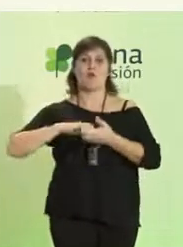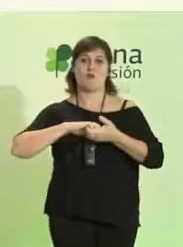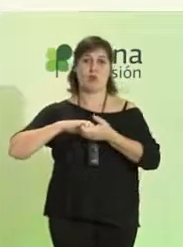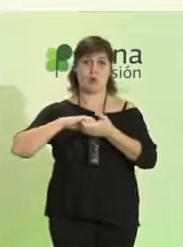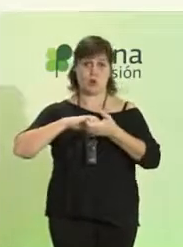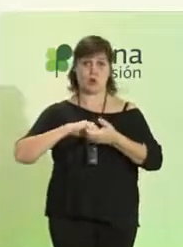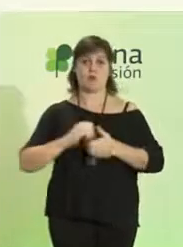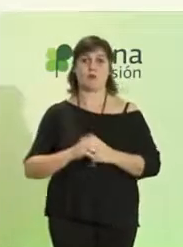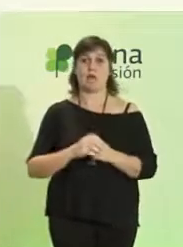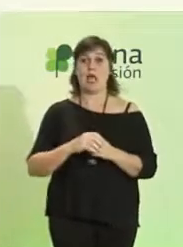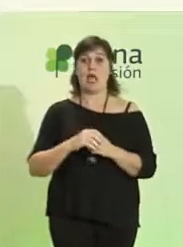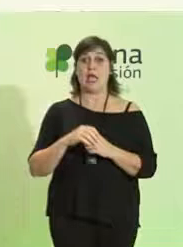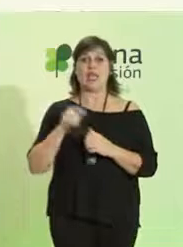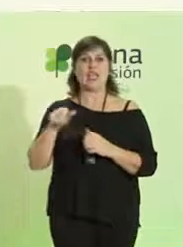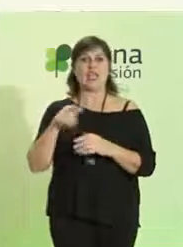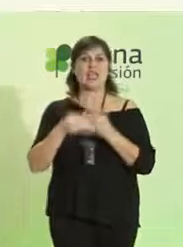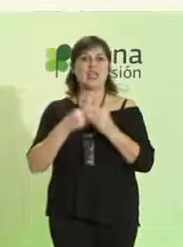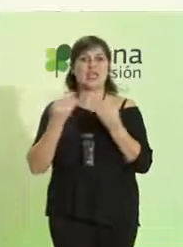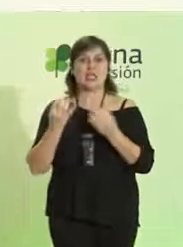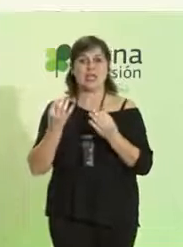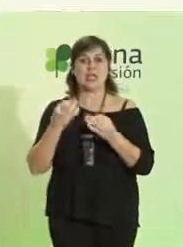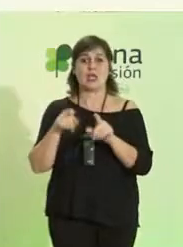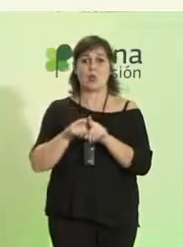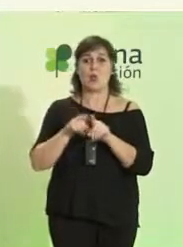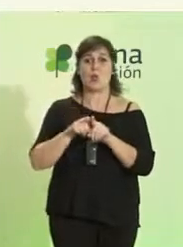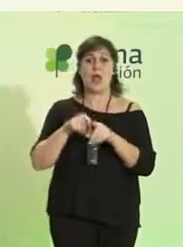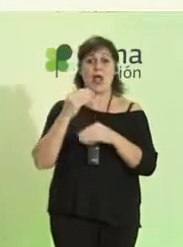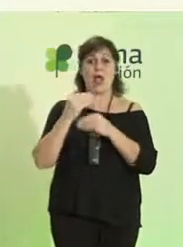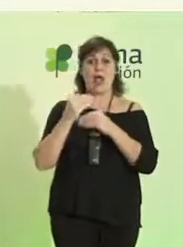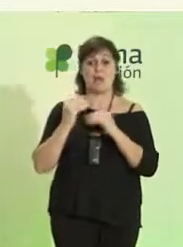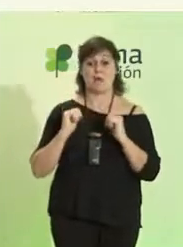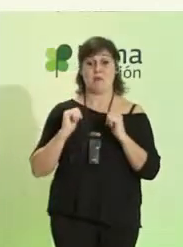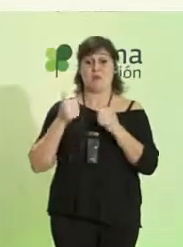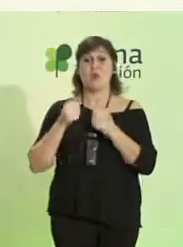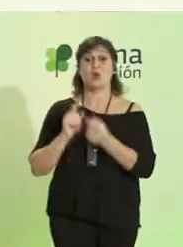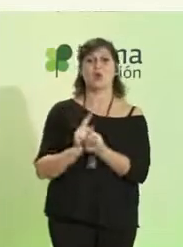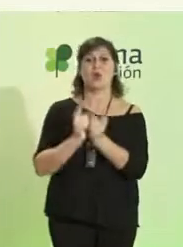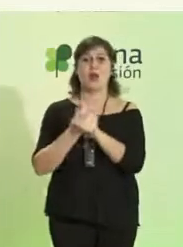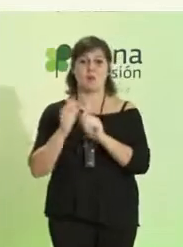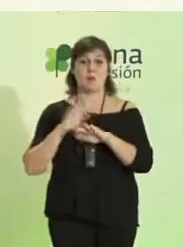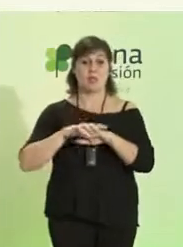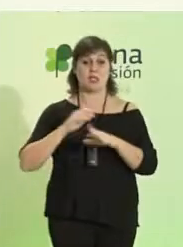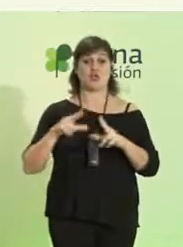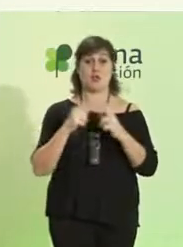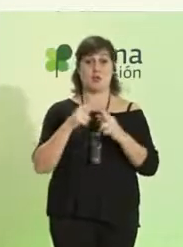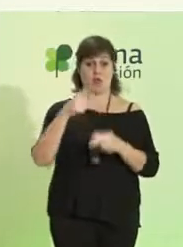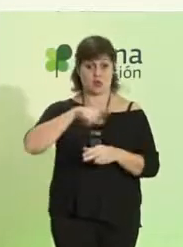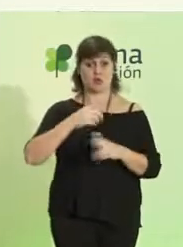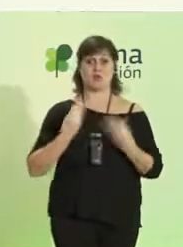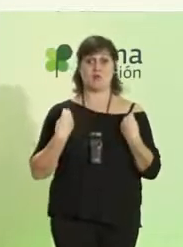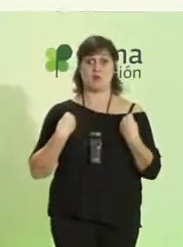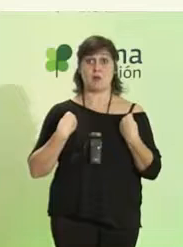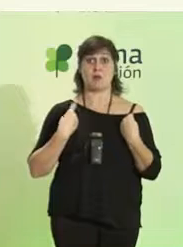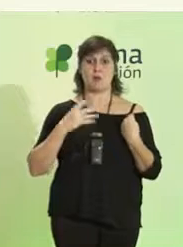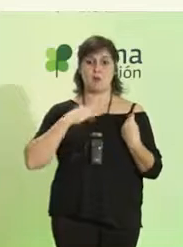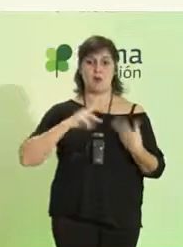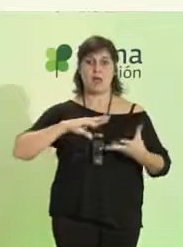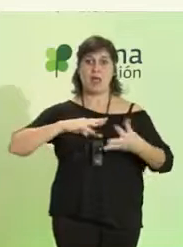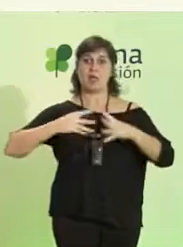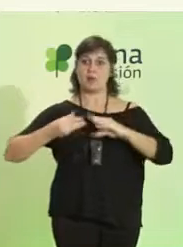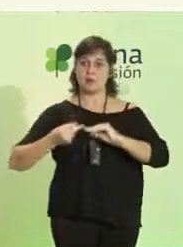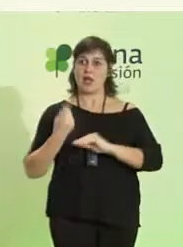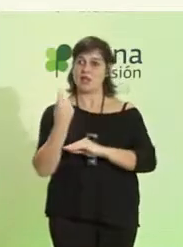actuar de palanca de cambio para que la sociedad en que vivimos sea cada vez más ajustada a nuestras